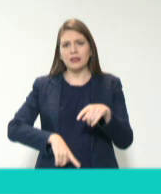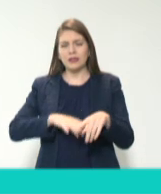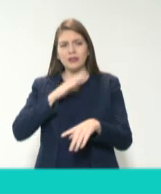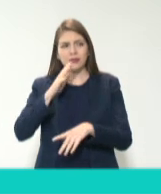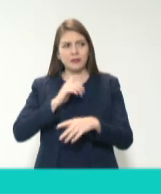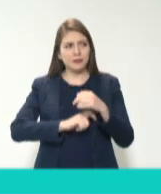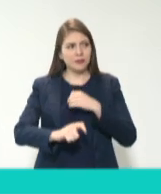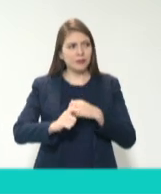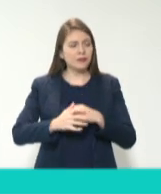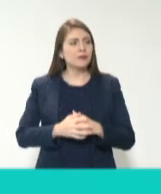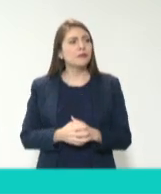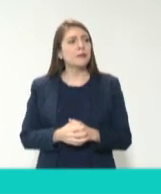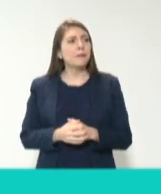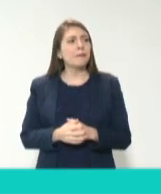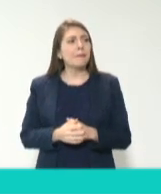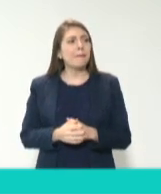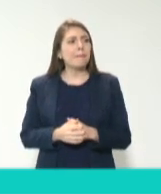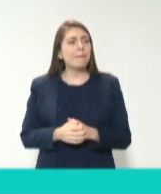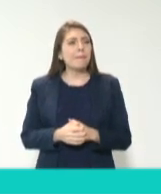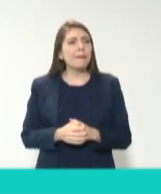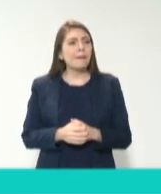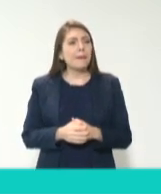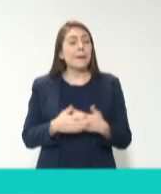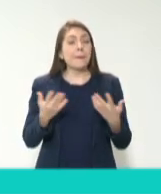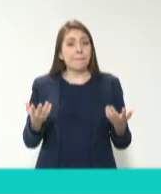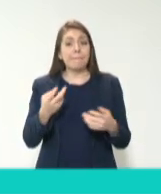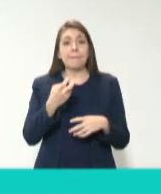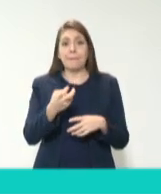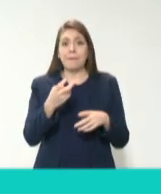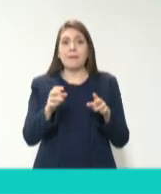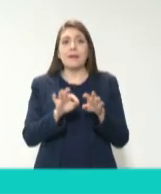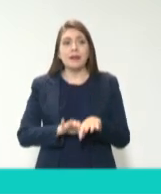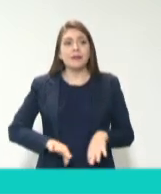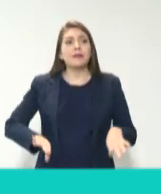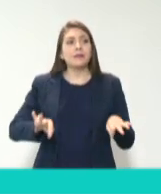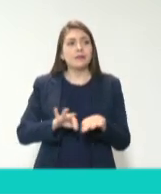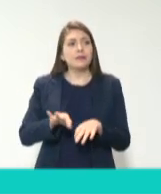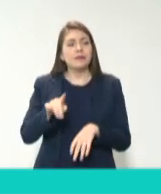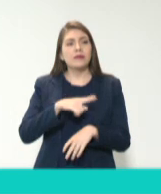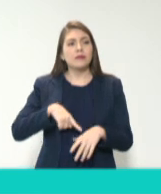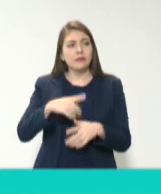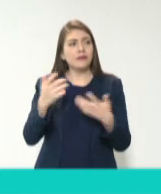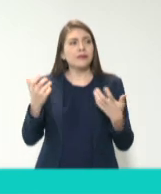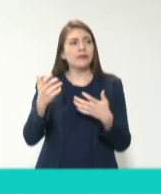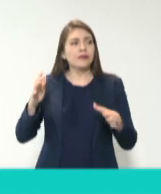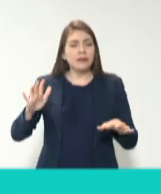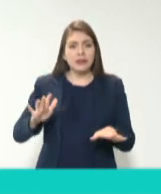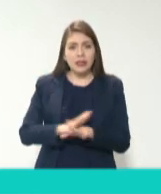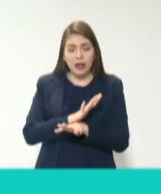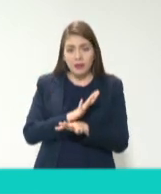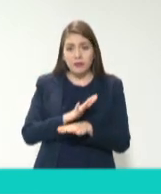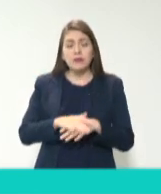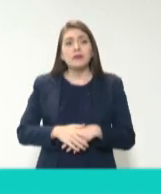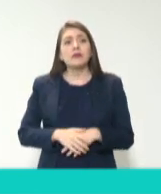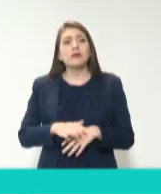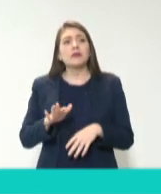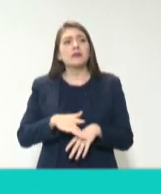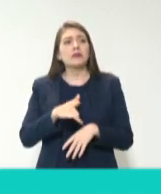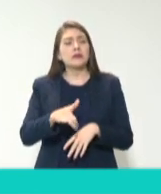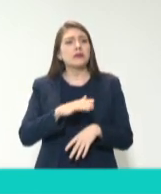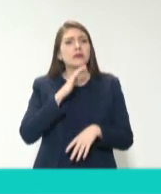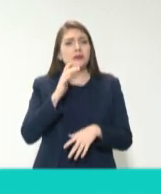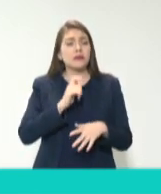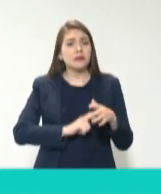creo que eso es bien importante. Yo creo que eso es un gran cambio que hemos tenido, en donde la corrupción ya no es lo normal, la